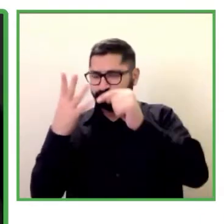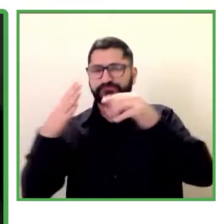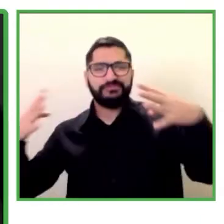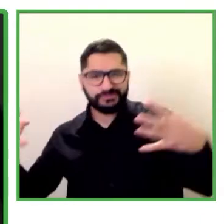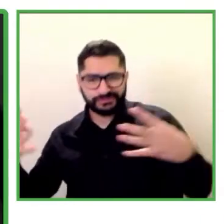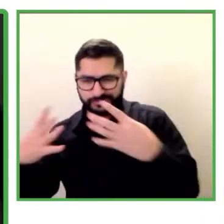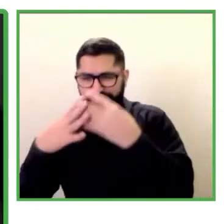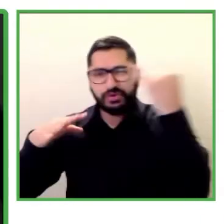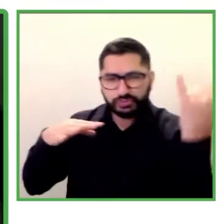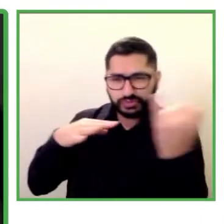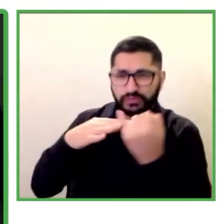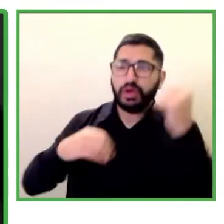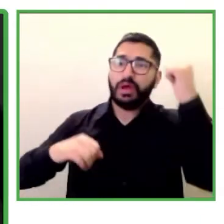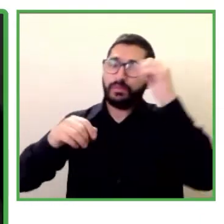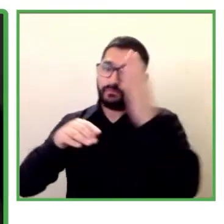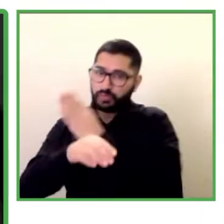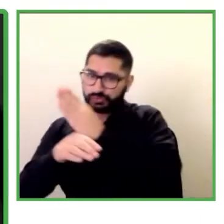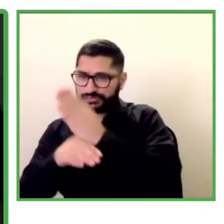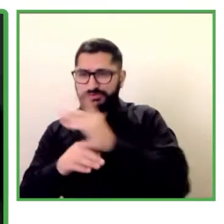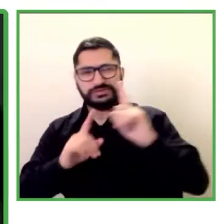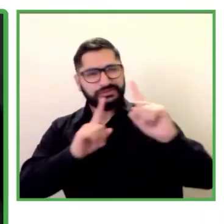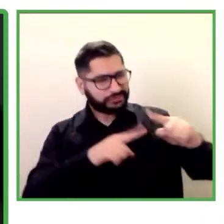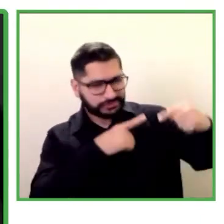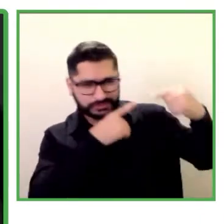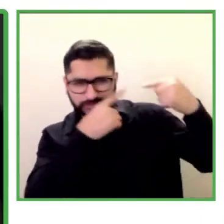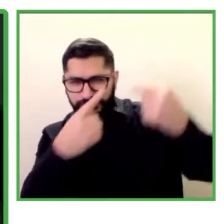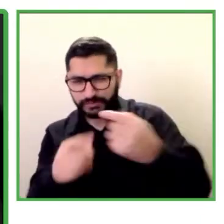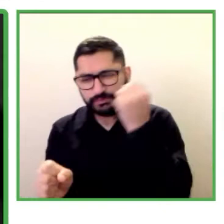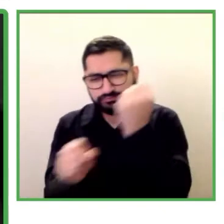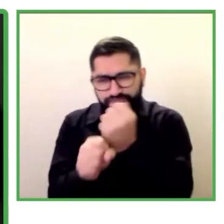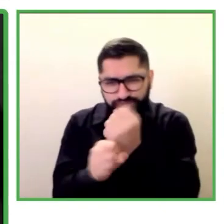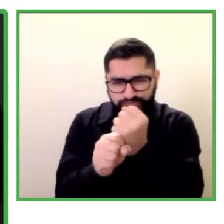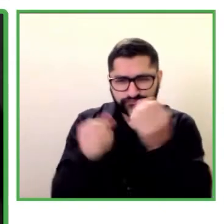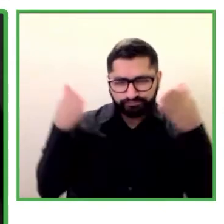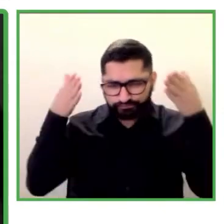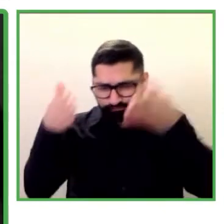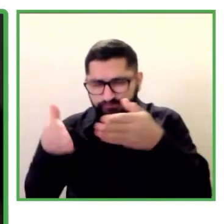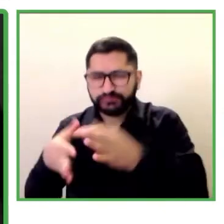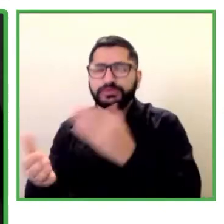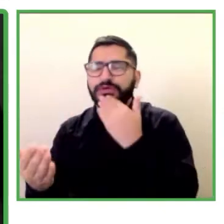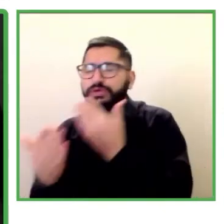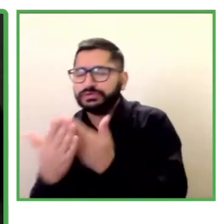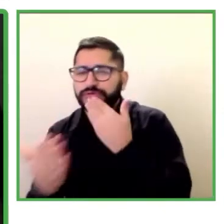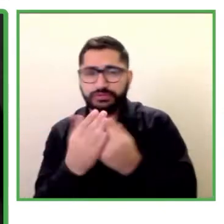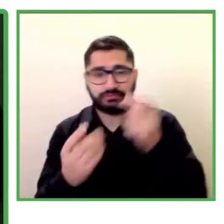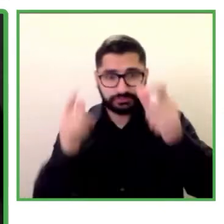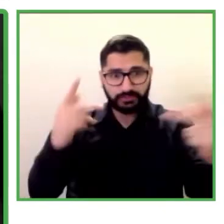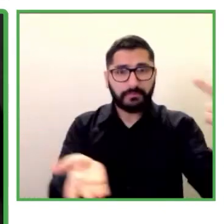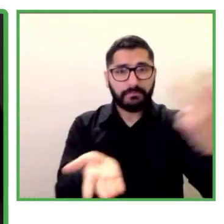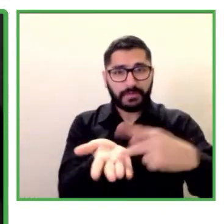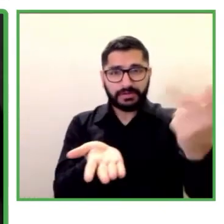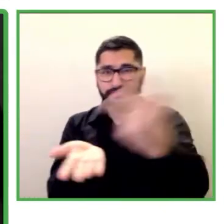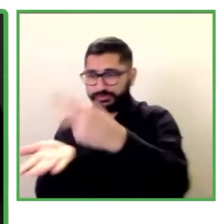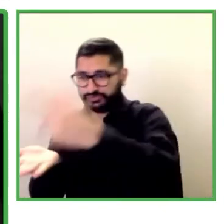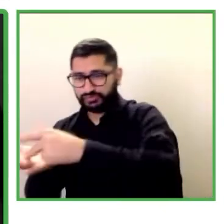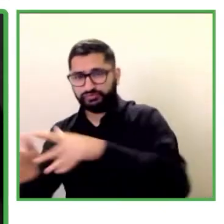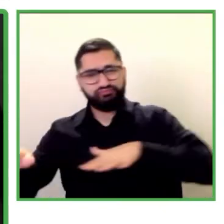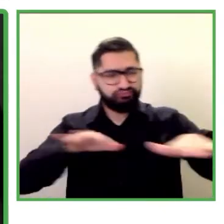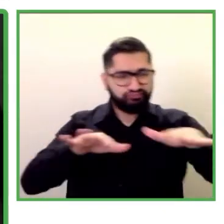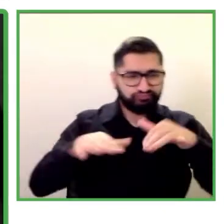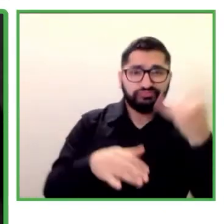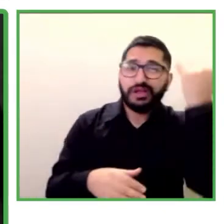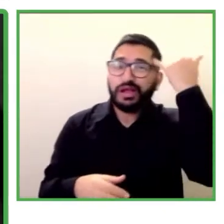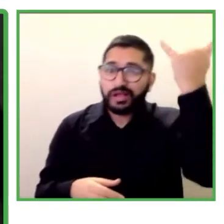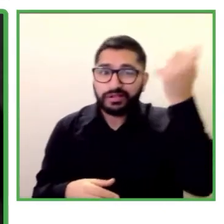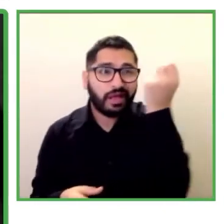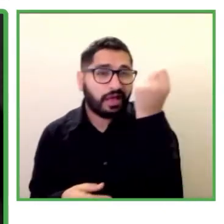agradecidísimos por la invitación a participar de esta actividad en la cual entendemos de que cada día estamos más cerca de aquel llamamiento que